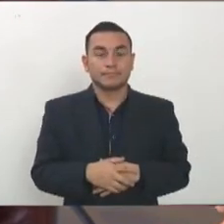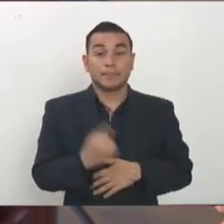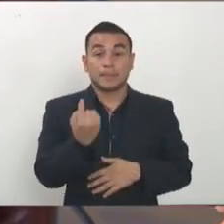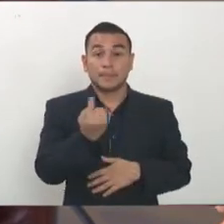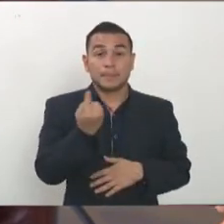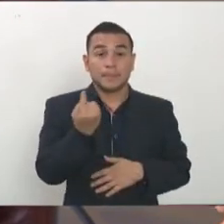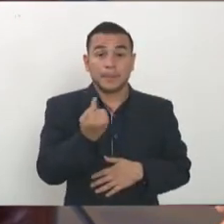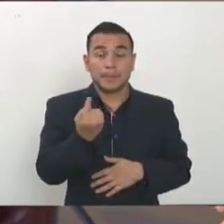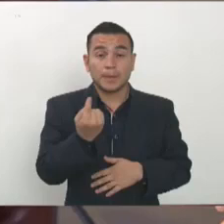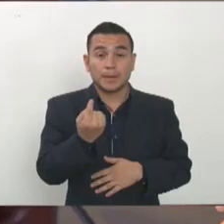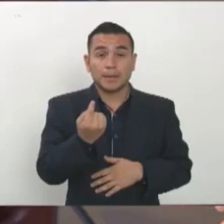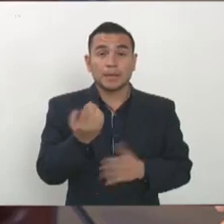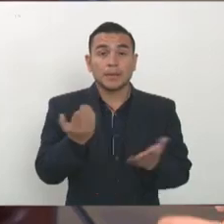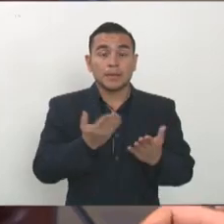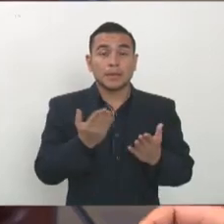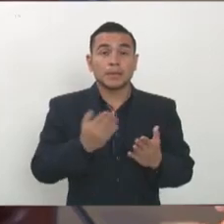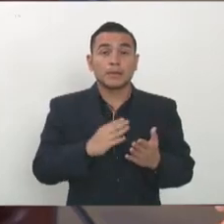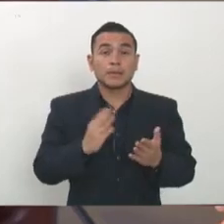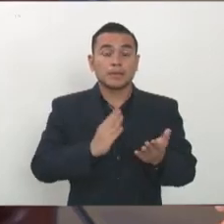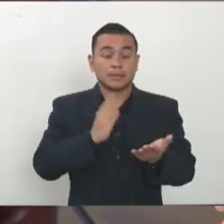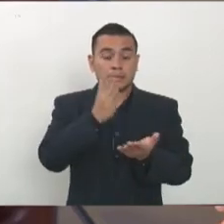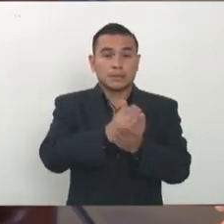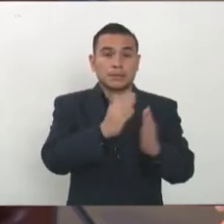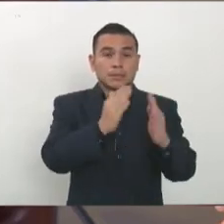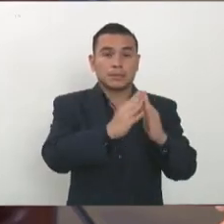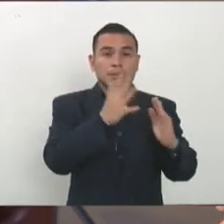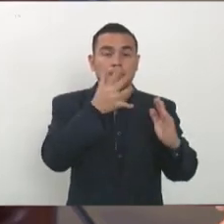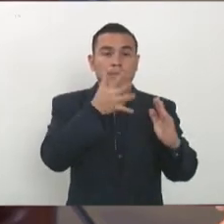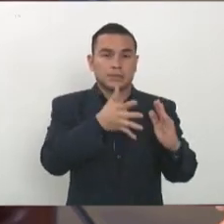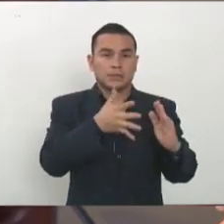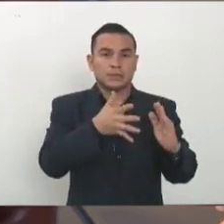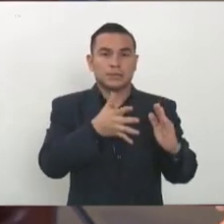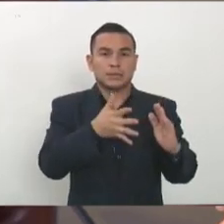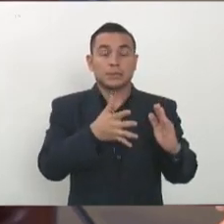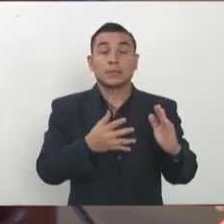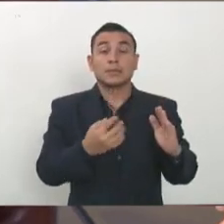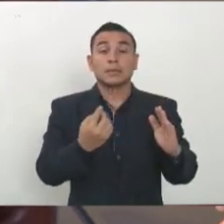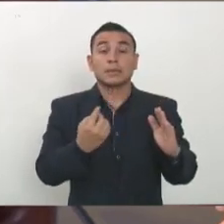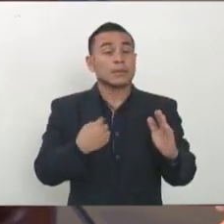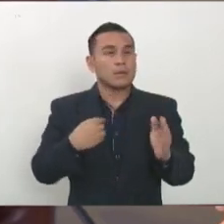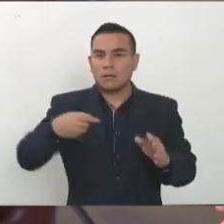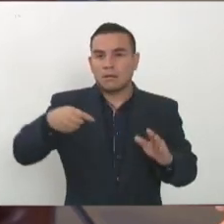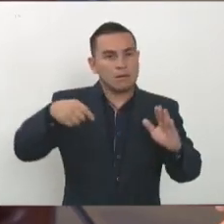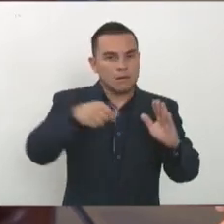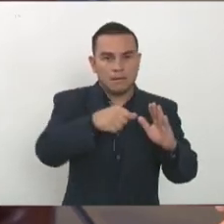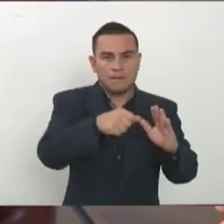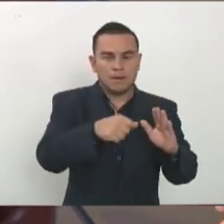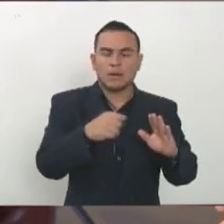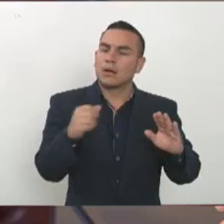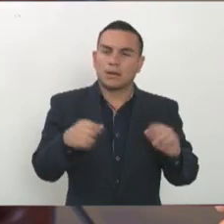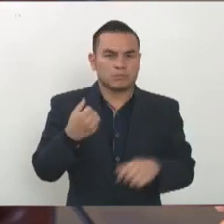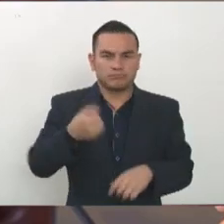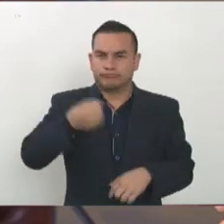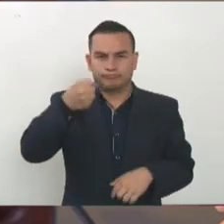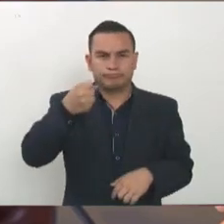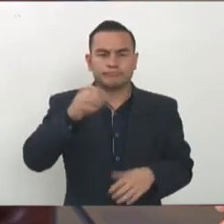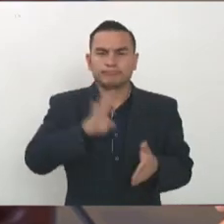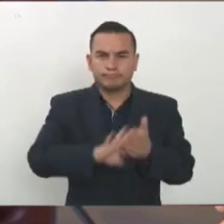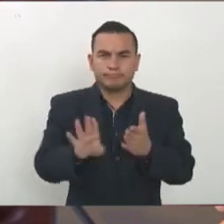personas enviadas que han sido enviadas a casa sin sueldo por algunos empresarios que no han tenido conciencia en esta crisis